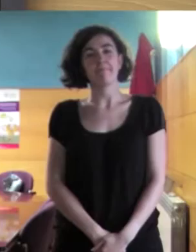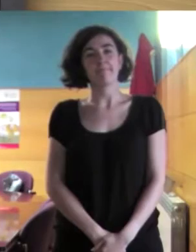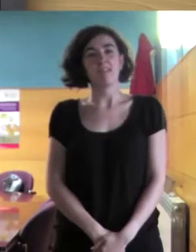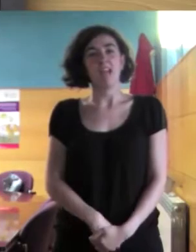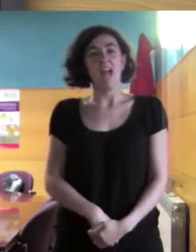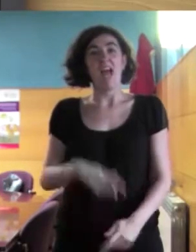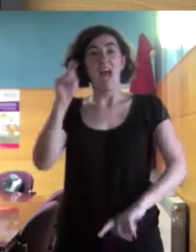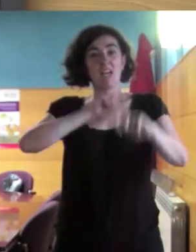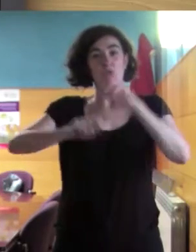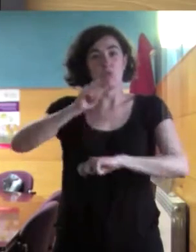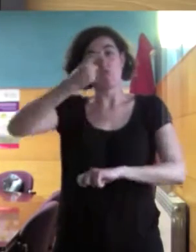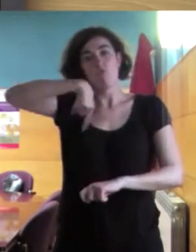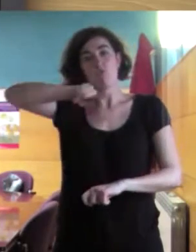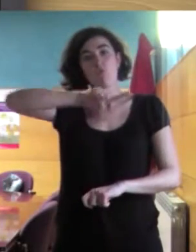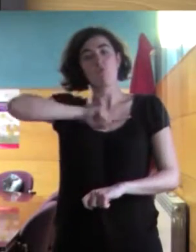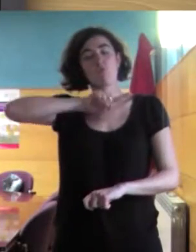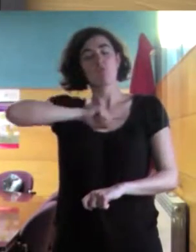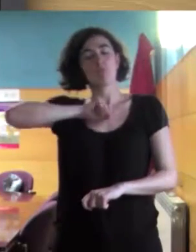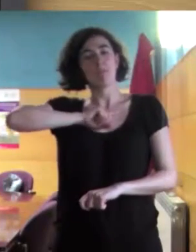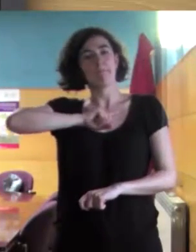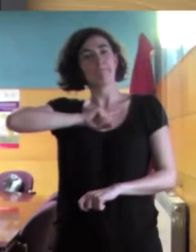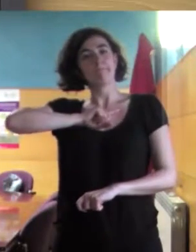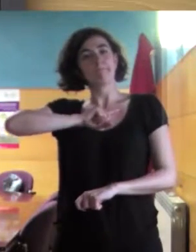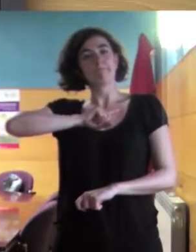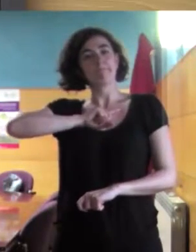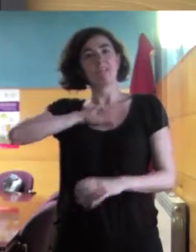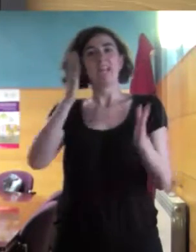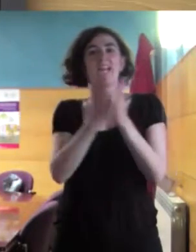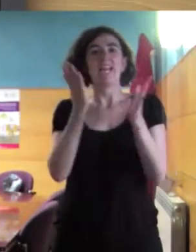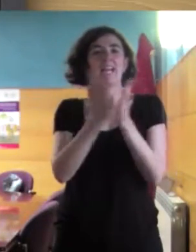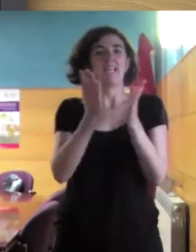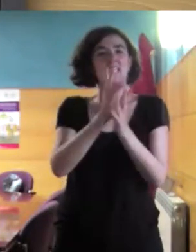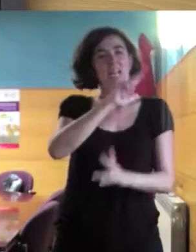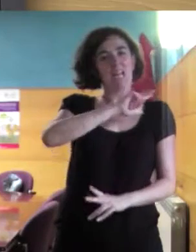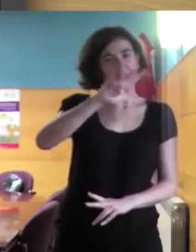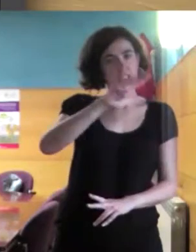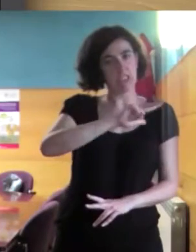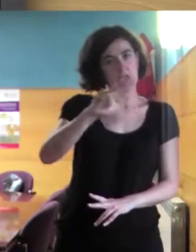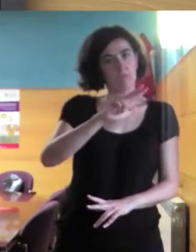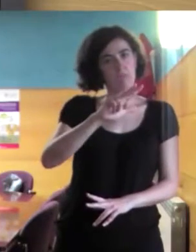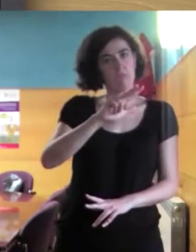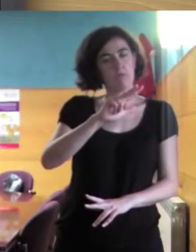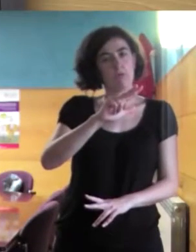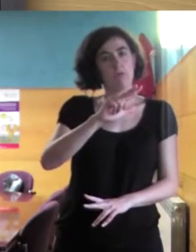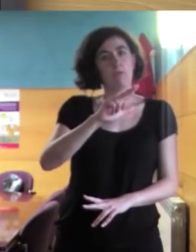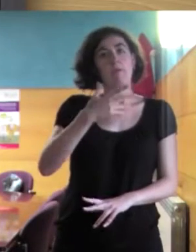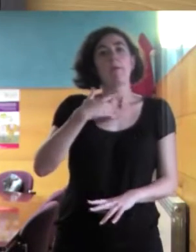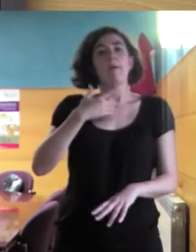ALAI hemos venido haciendo clases de castellanos para mayores,